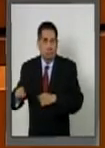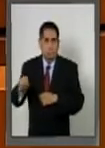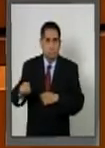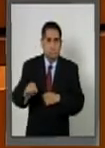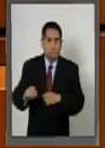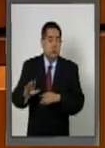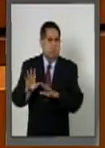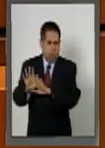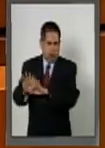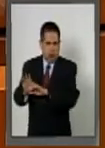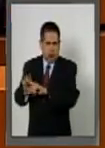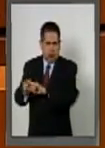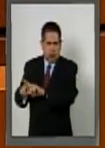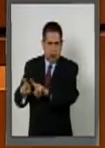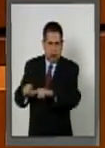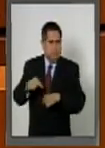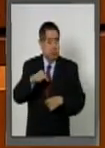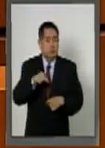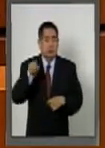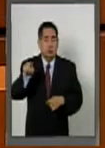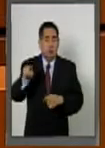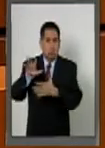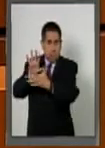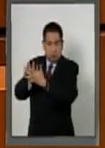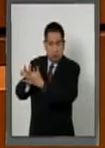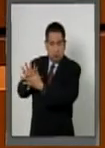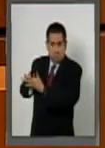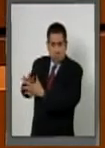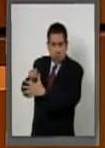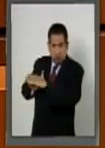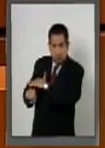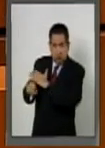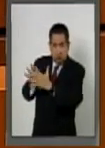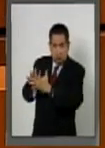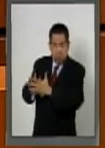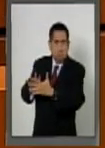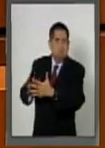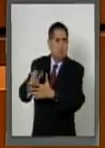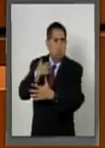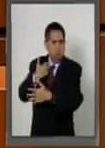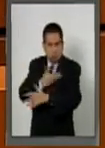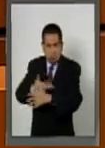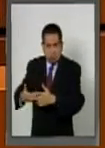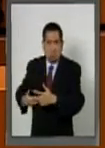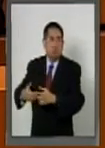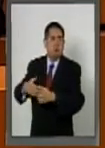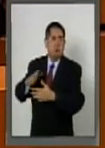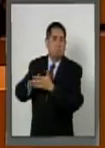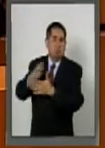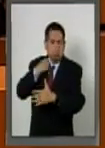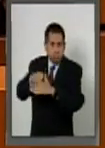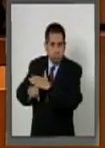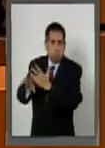diferencia es que allá encerraron a los presidentes y a los expresidentes.